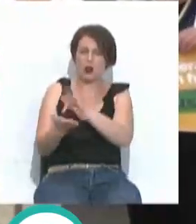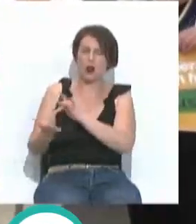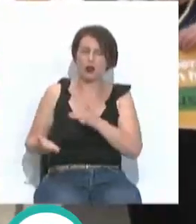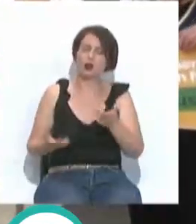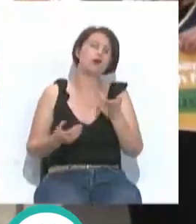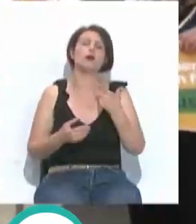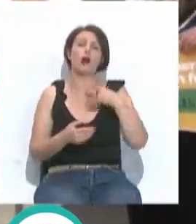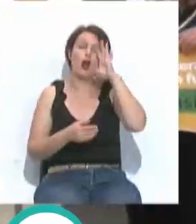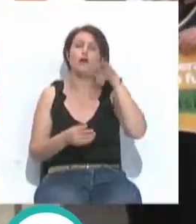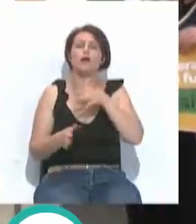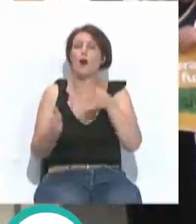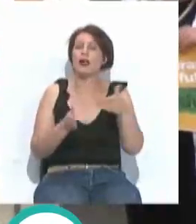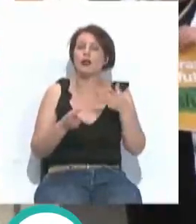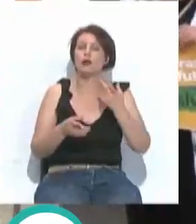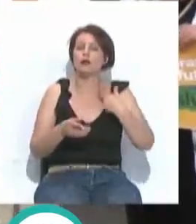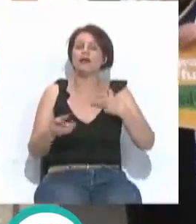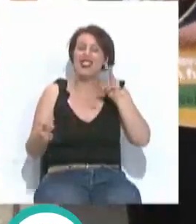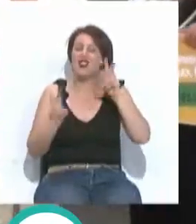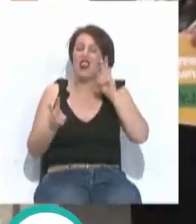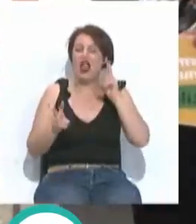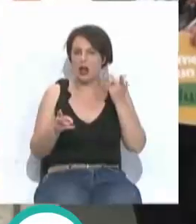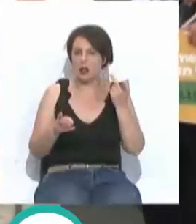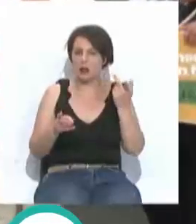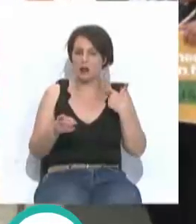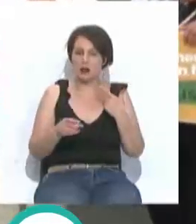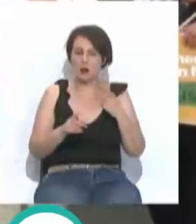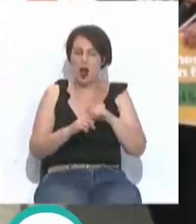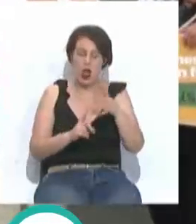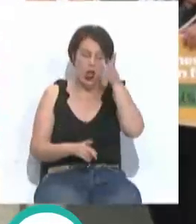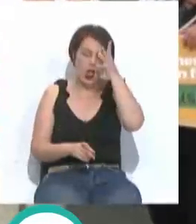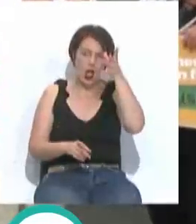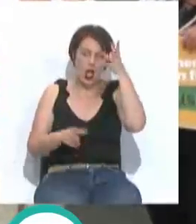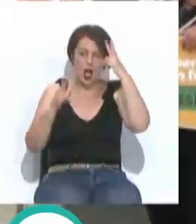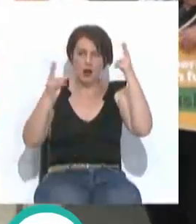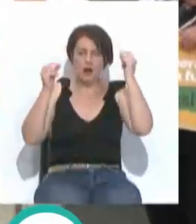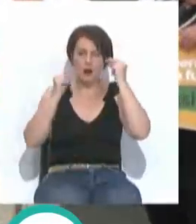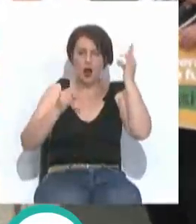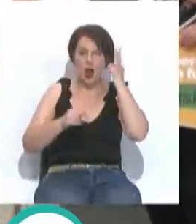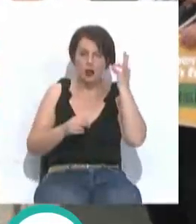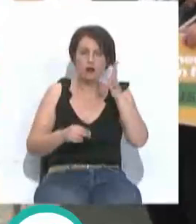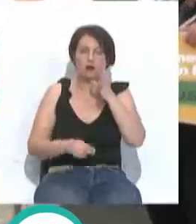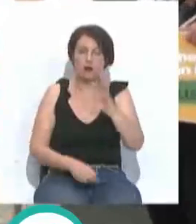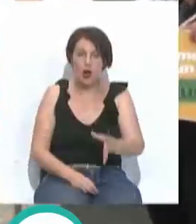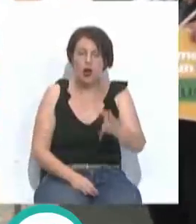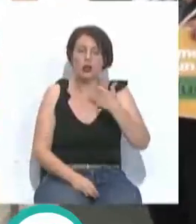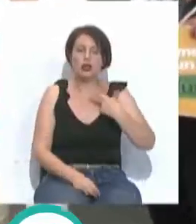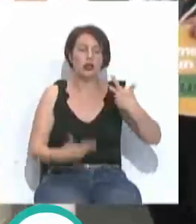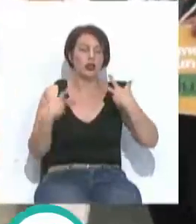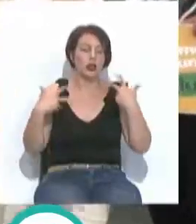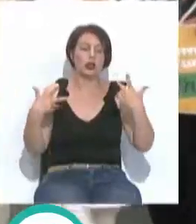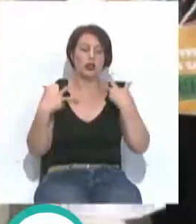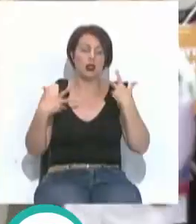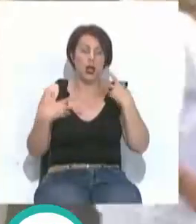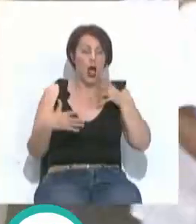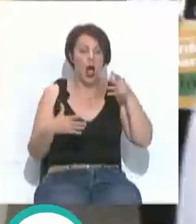es el momento de visibilizar un poco ese hartazgo que tienen las enfermeras, esa frustración después de tanto que hemos sufrido